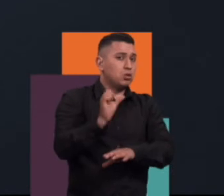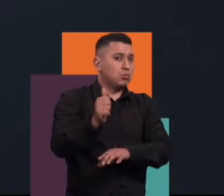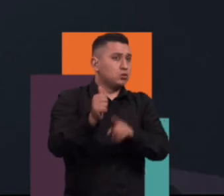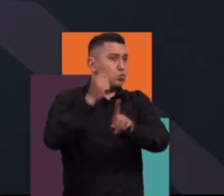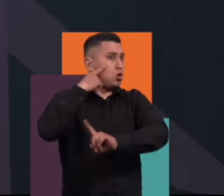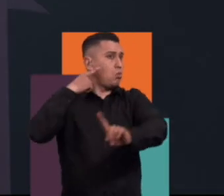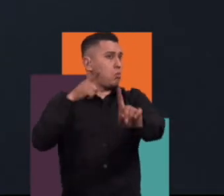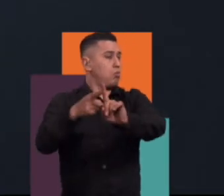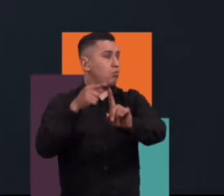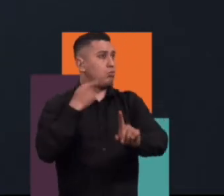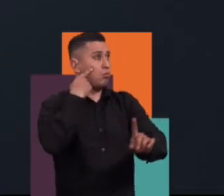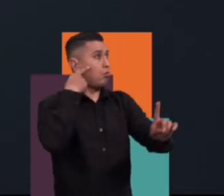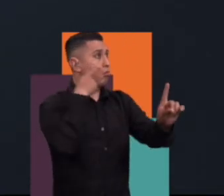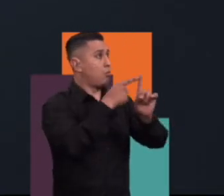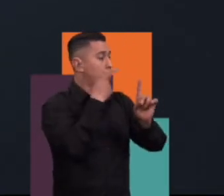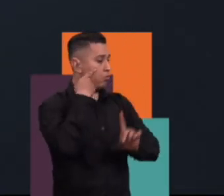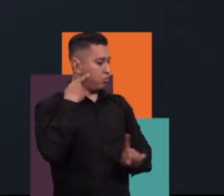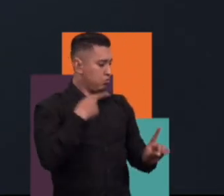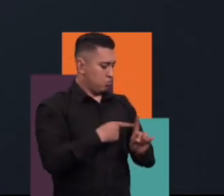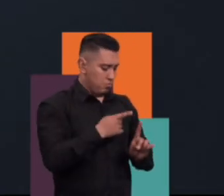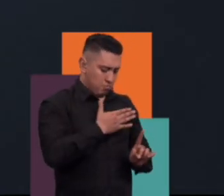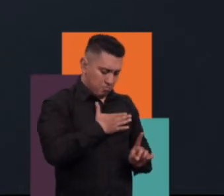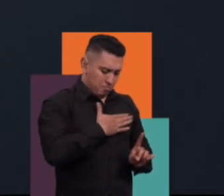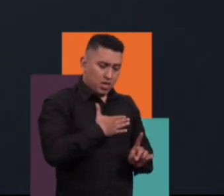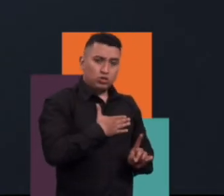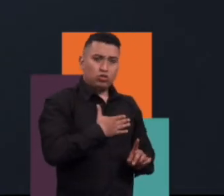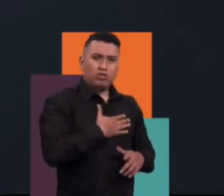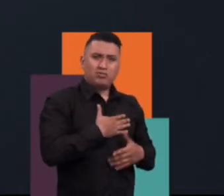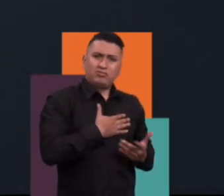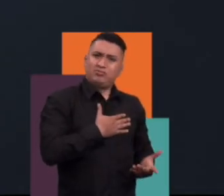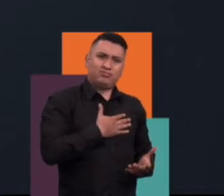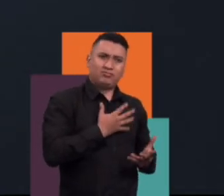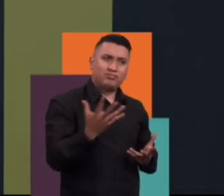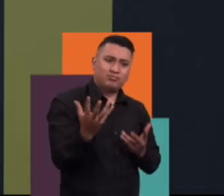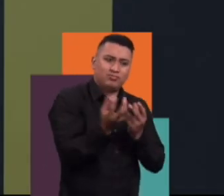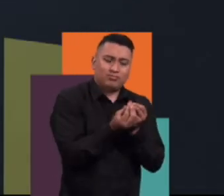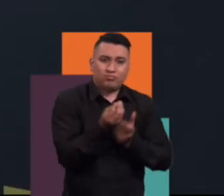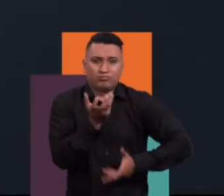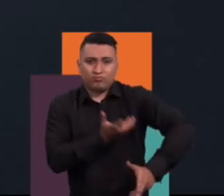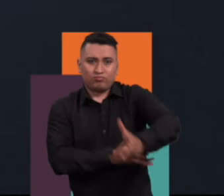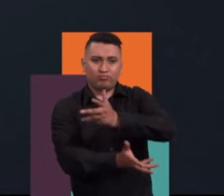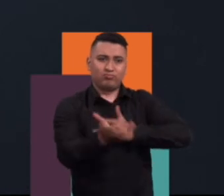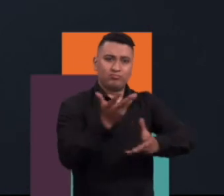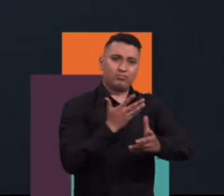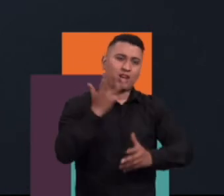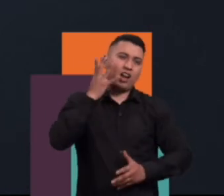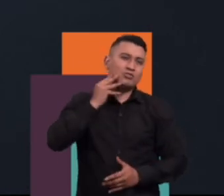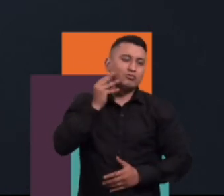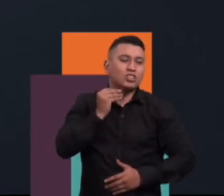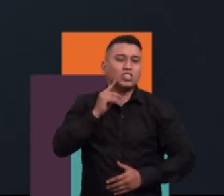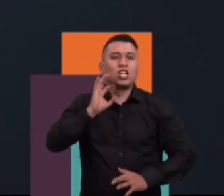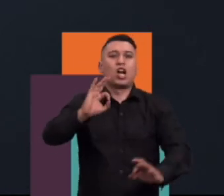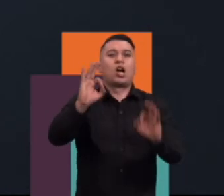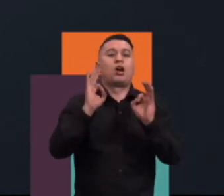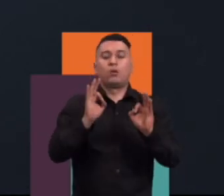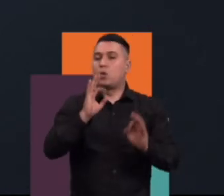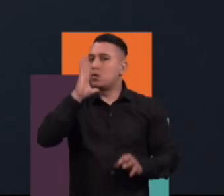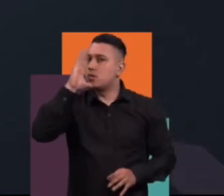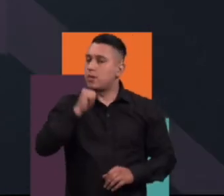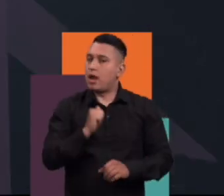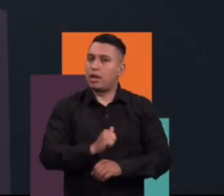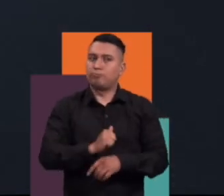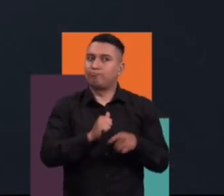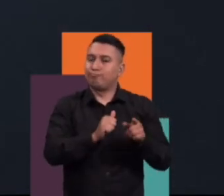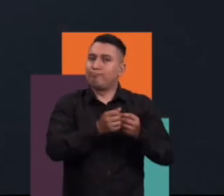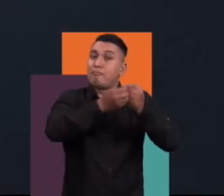se comunican las aventuras que a menudo vivimos de manera cotidiana. Entonces, creo que el